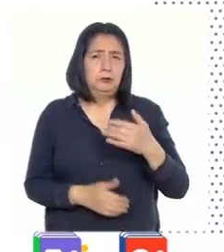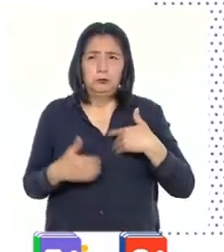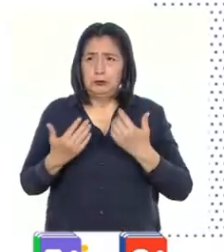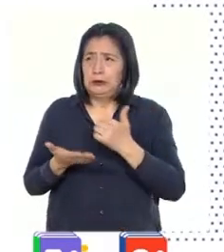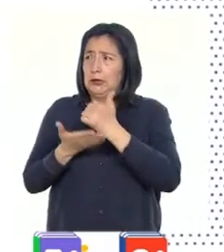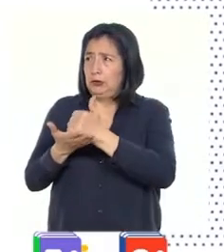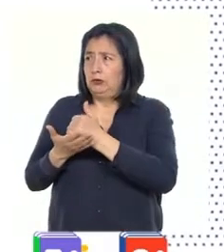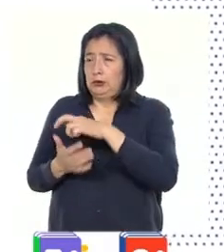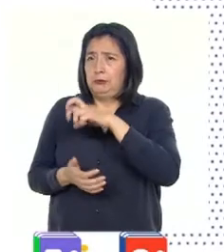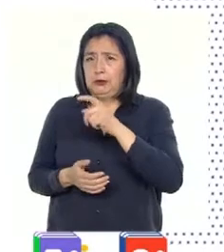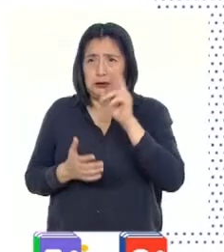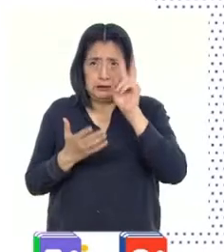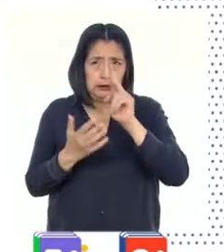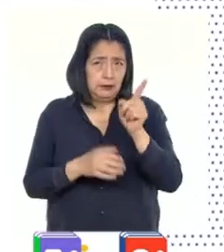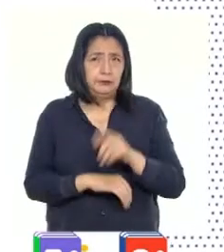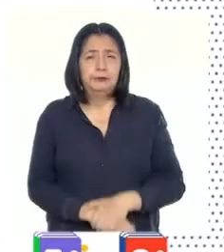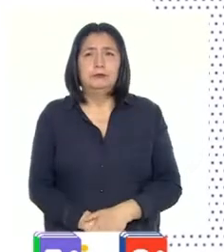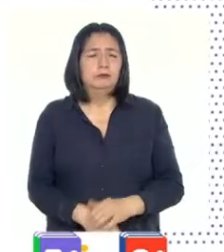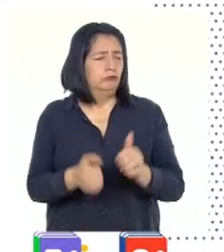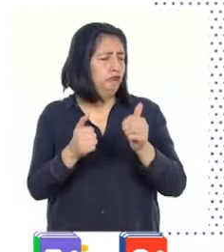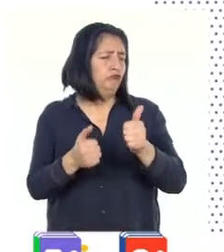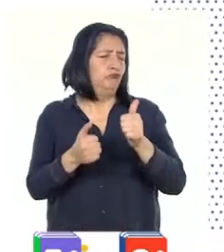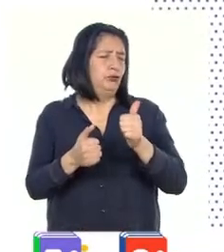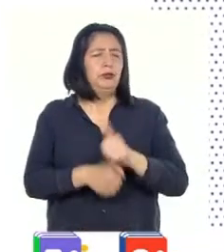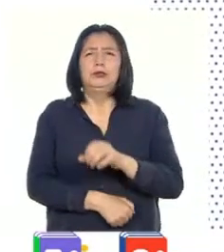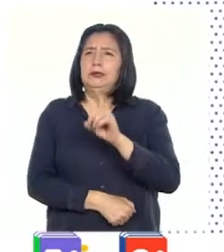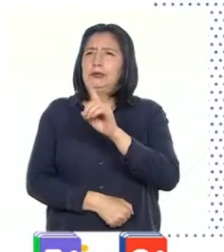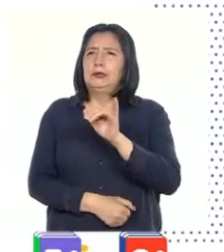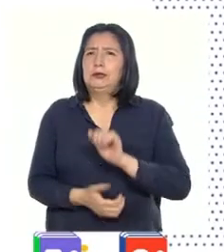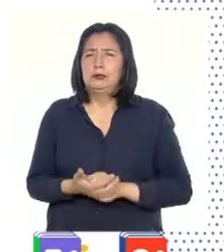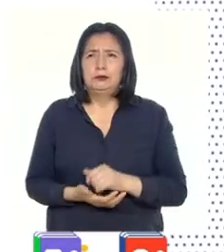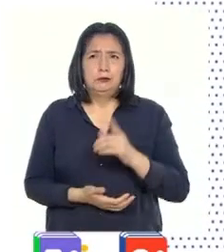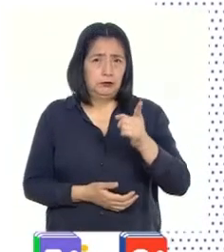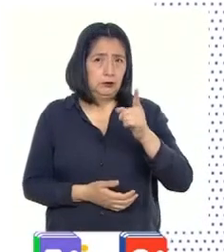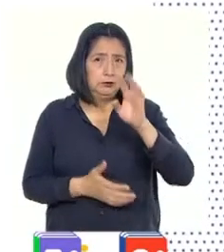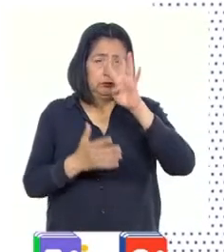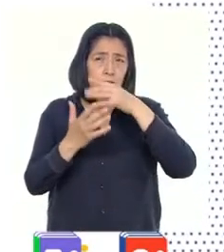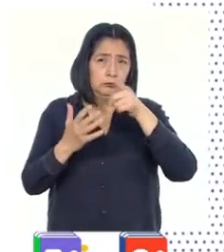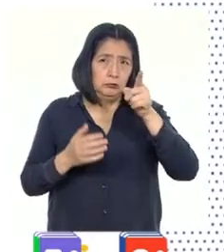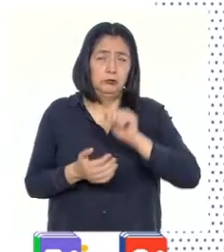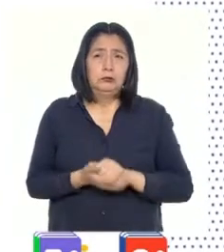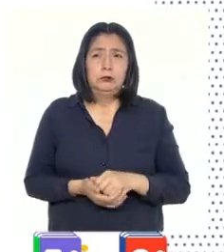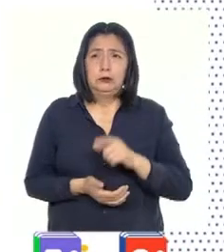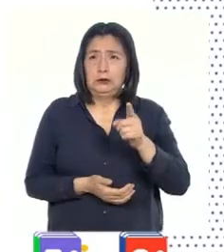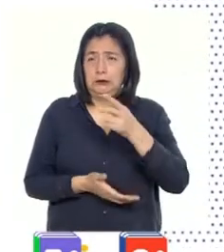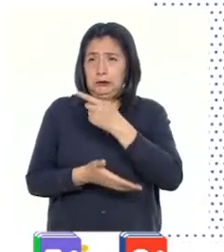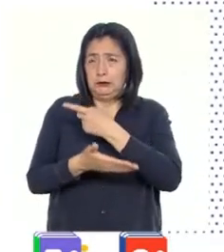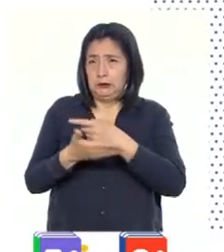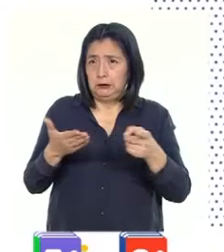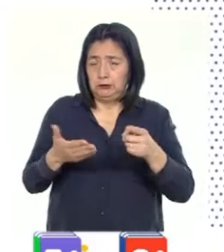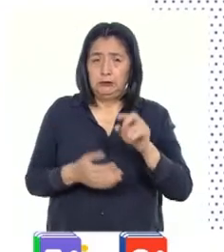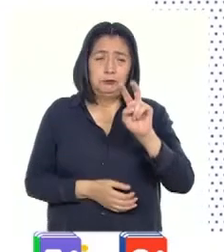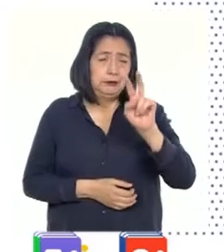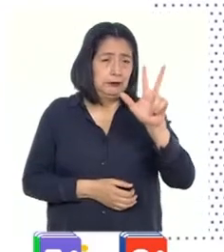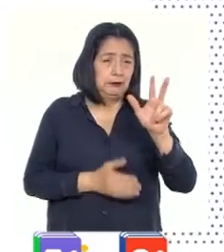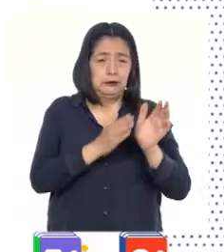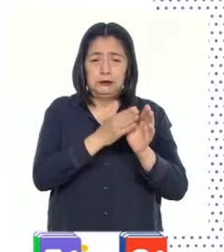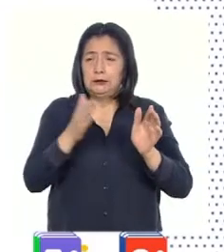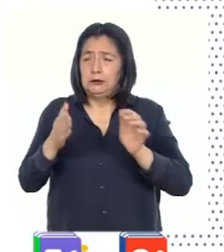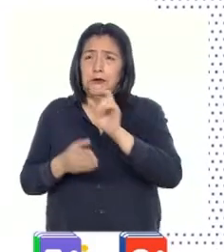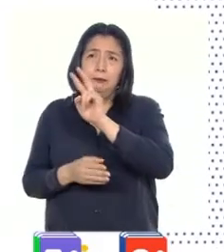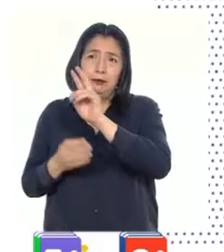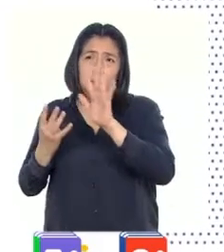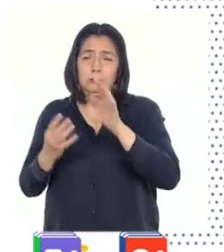podrías ayudar a leer, por favor? Por supuesto, Daina. Este horario sería de la semana del 23 al